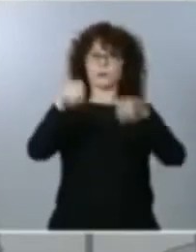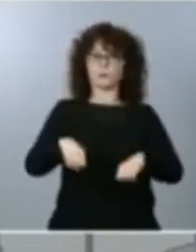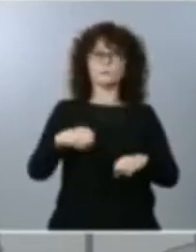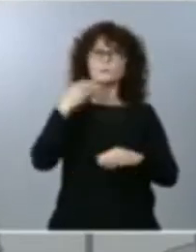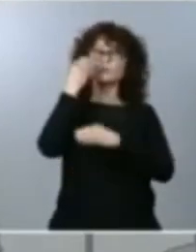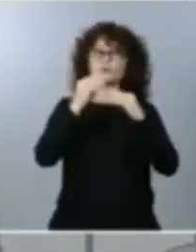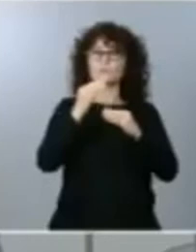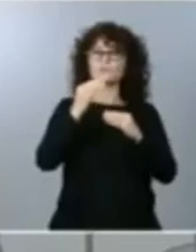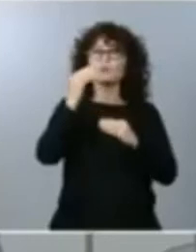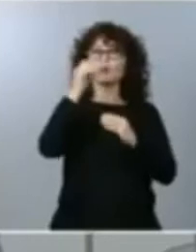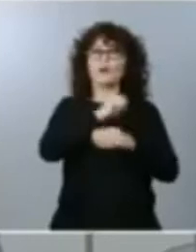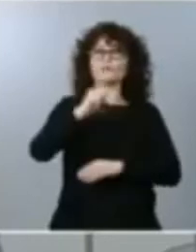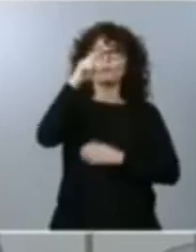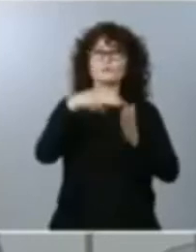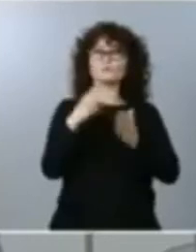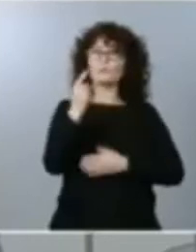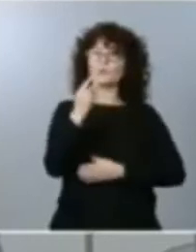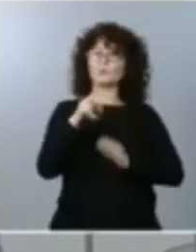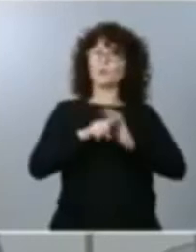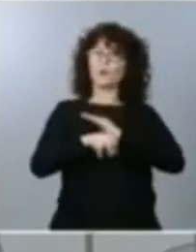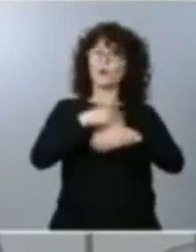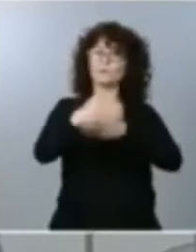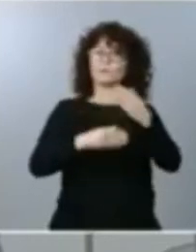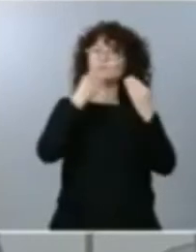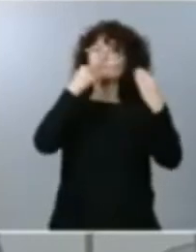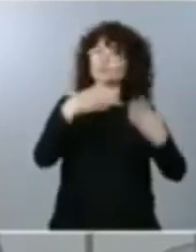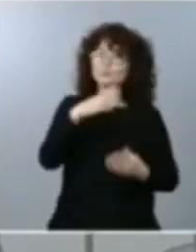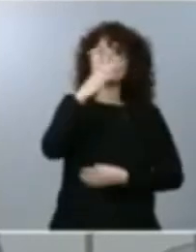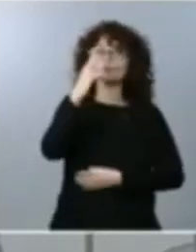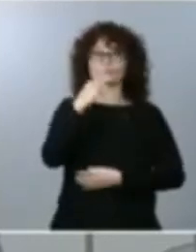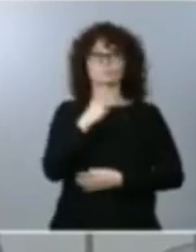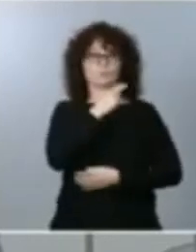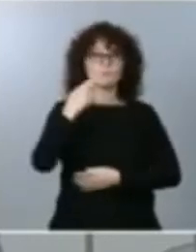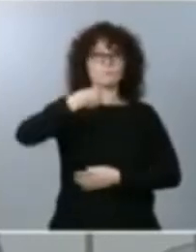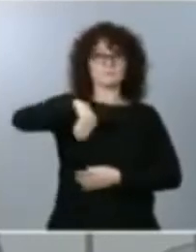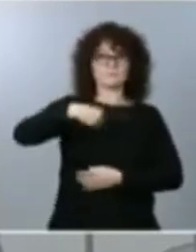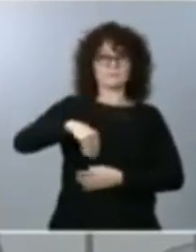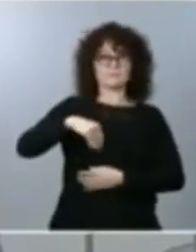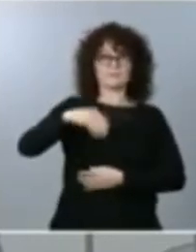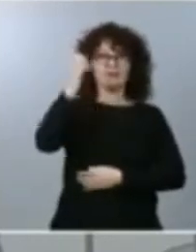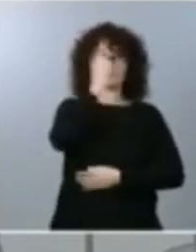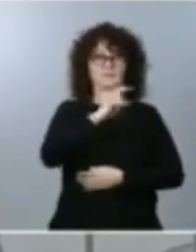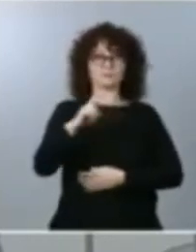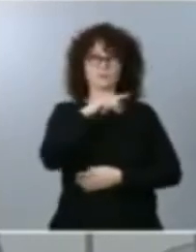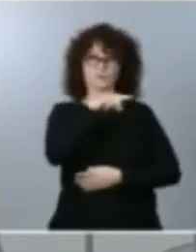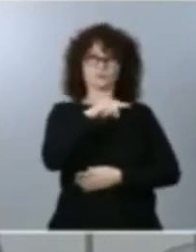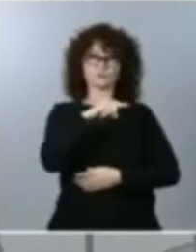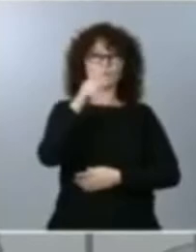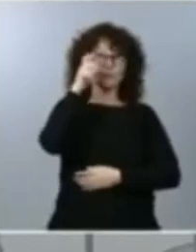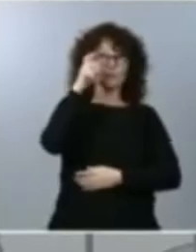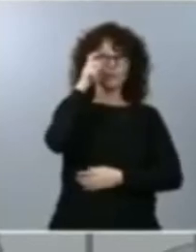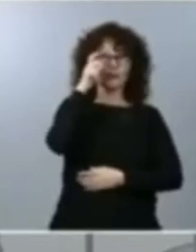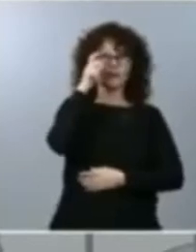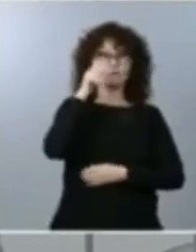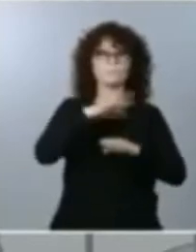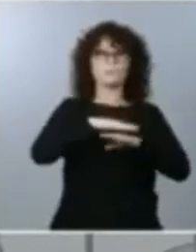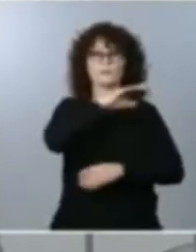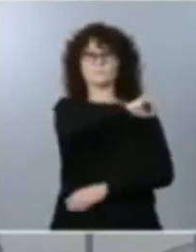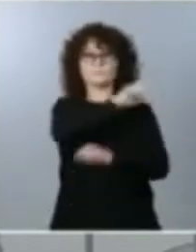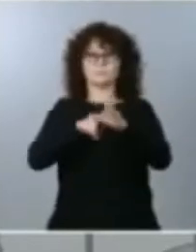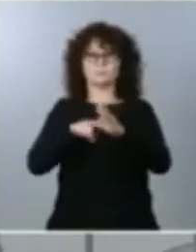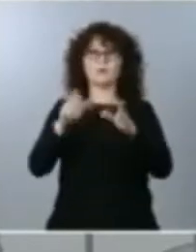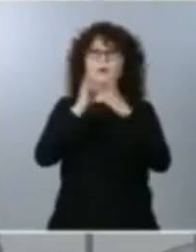2021, gracias a la promesa del presidente electo en Estados Unidos, Joe Biden, de volver al acuerdo de París, Estados Unidos,